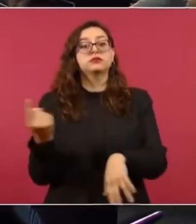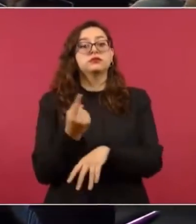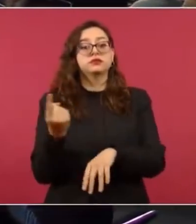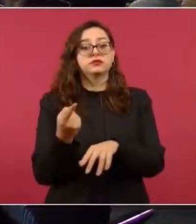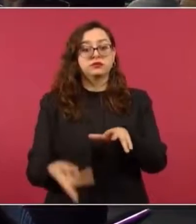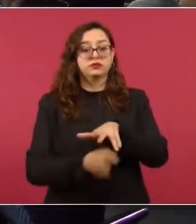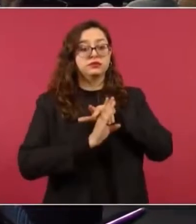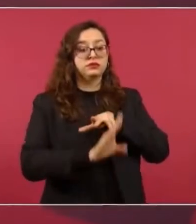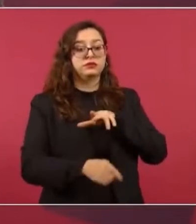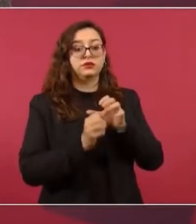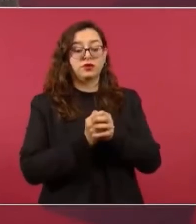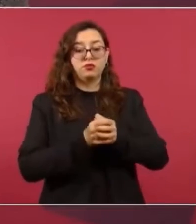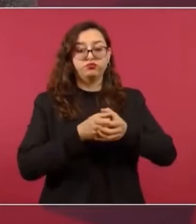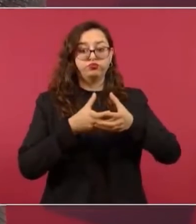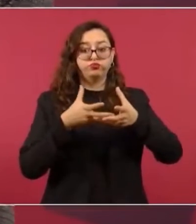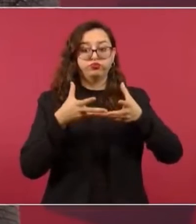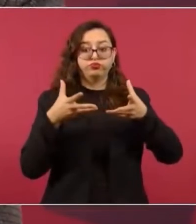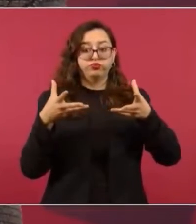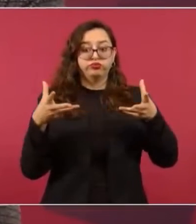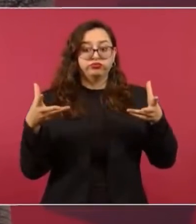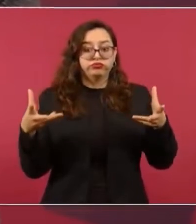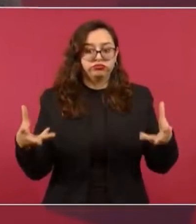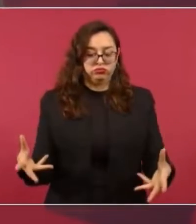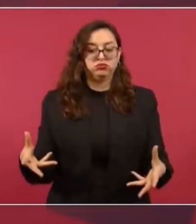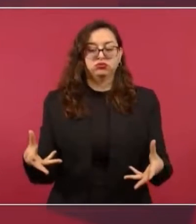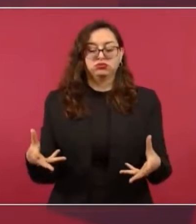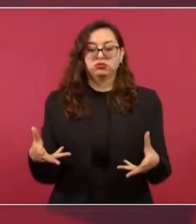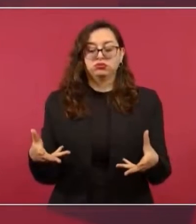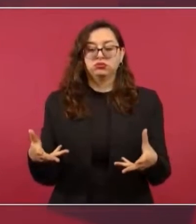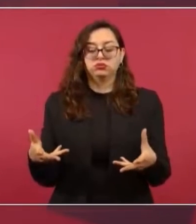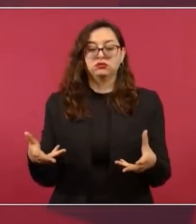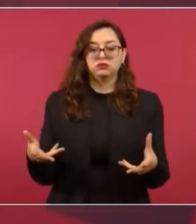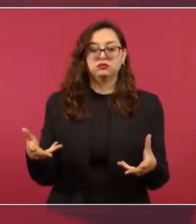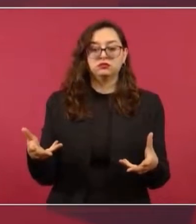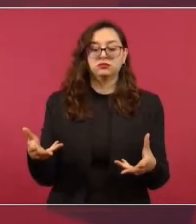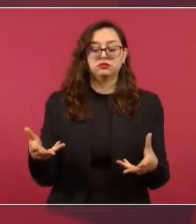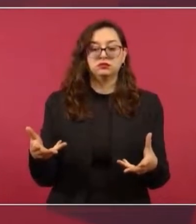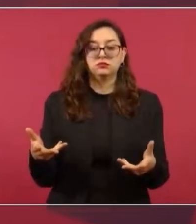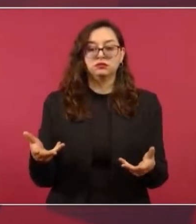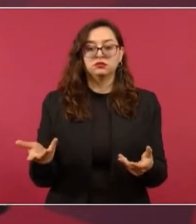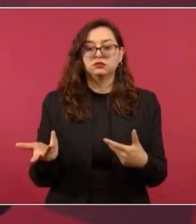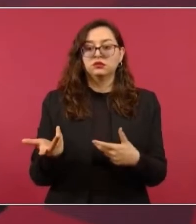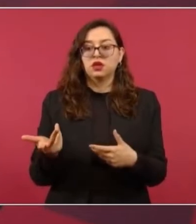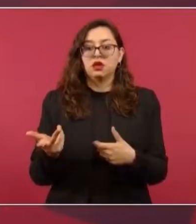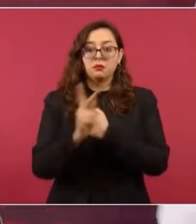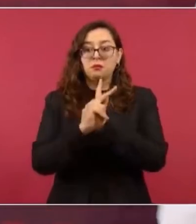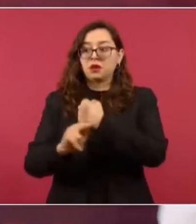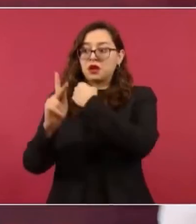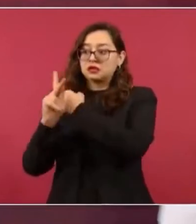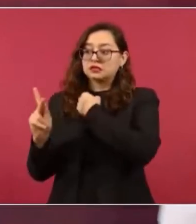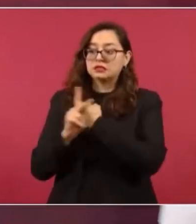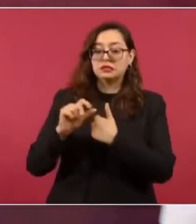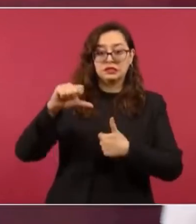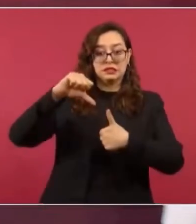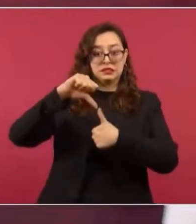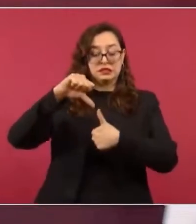de población de los países de